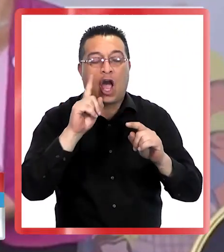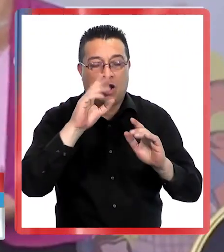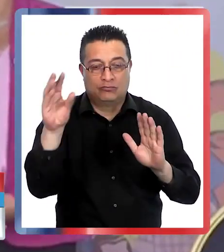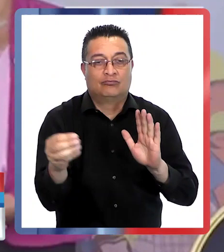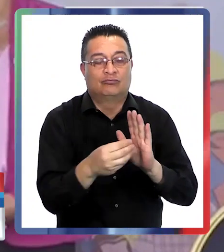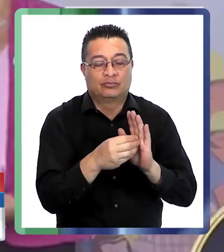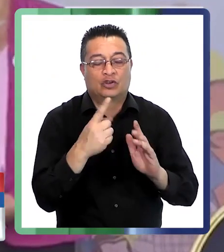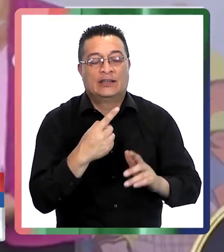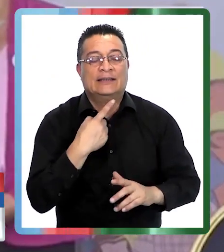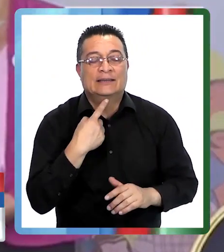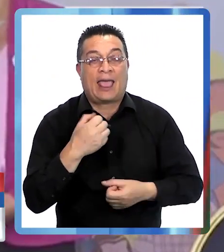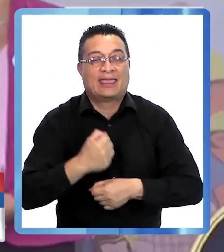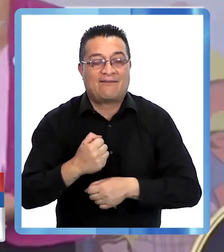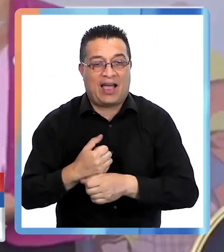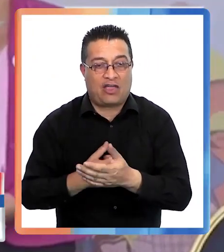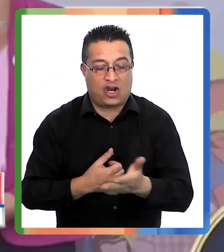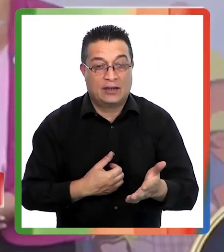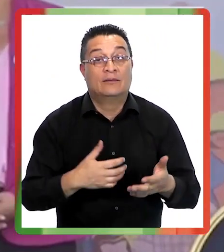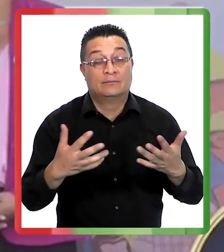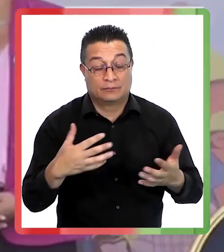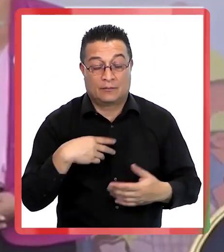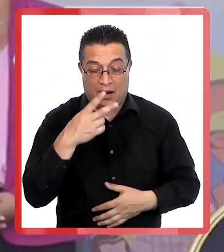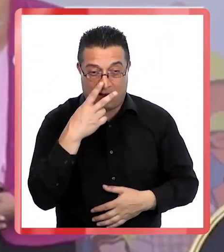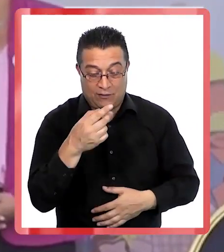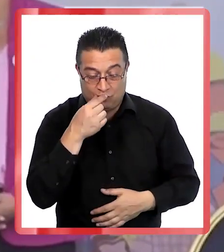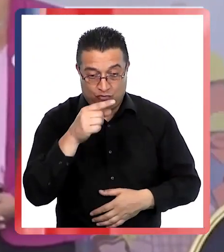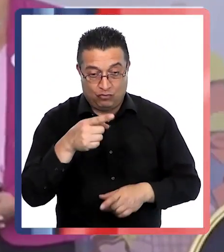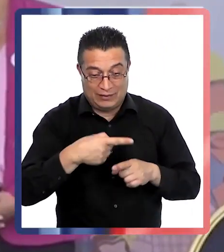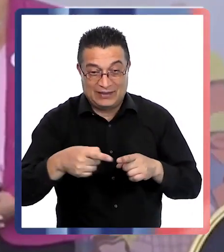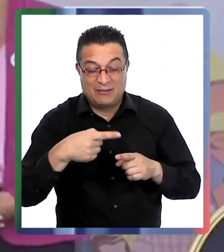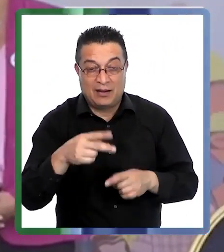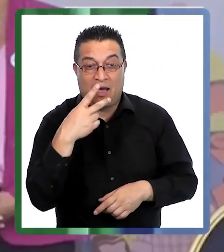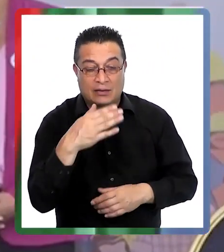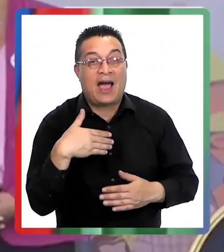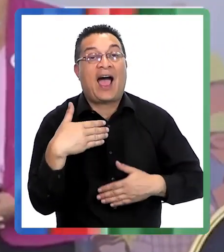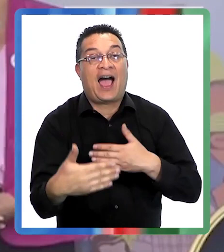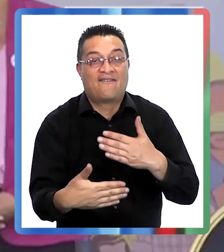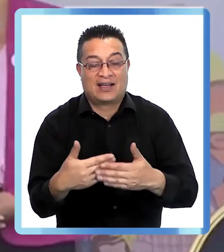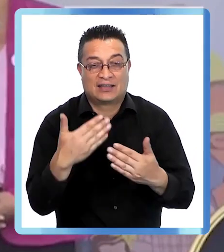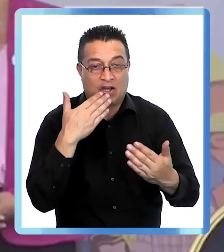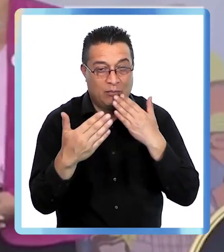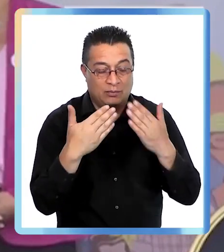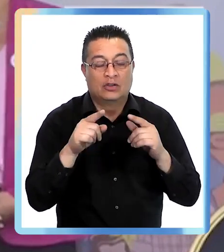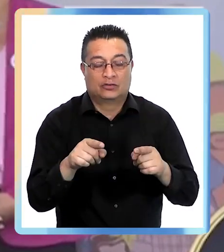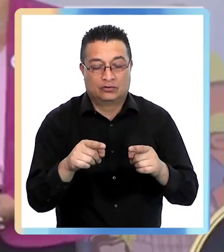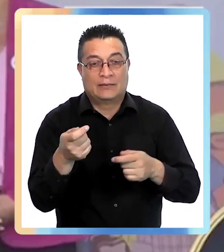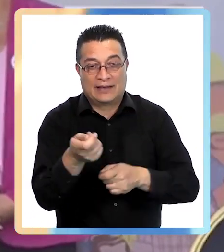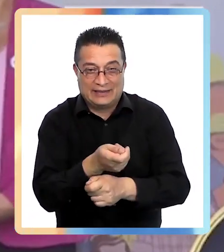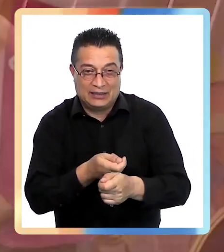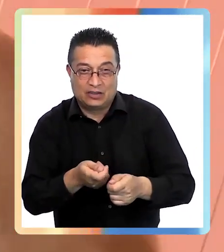trabajadores. Así que vamos a ver durante las próximas semanas avance en estas conversaciones, en estas negociaciones, para tener un buen